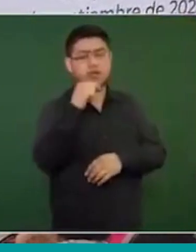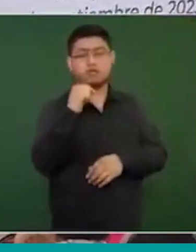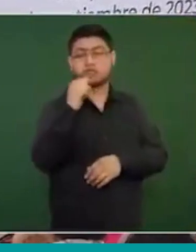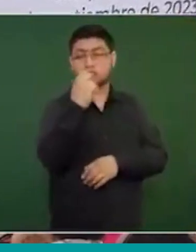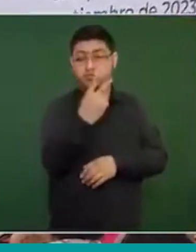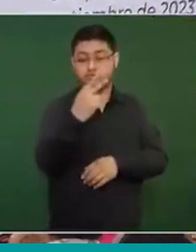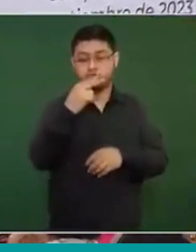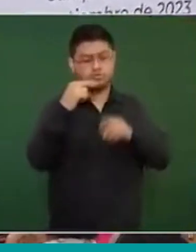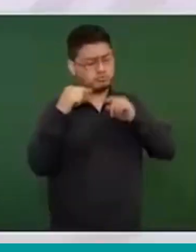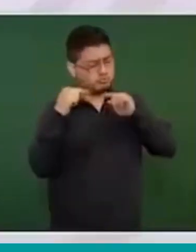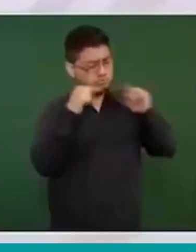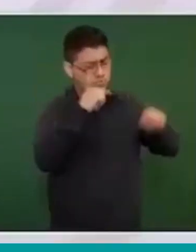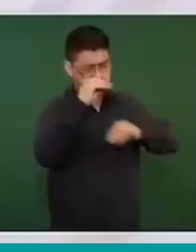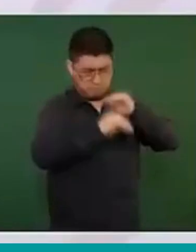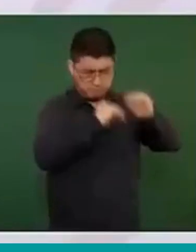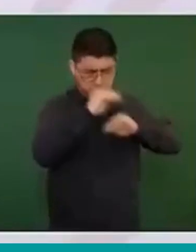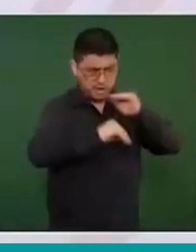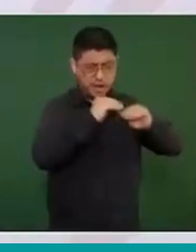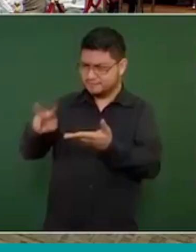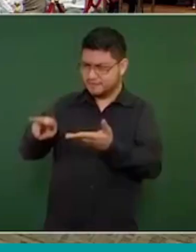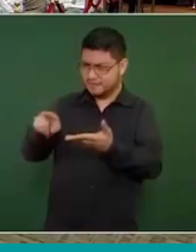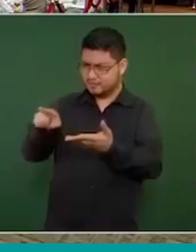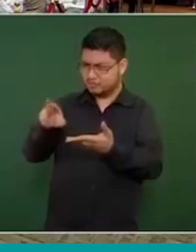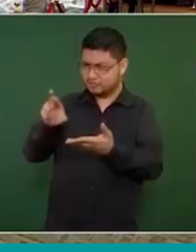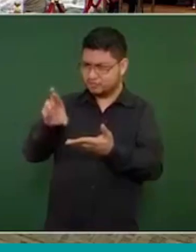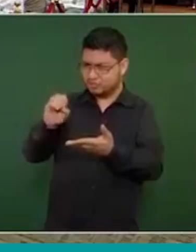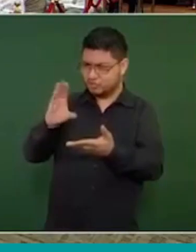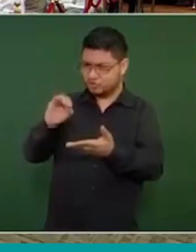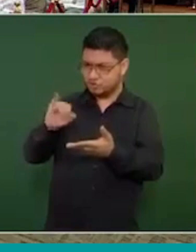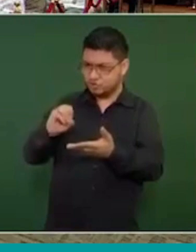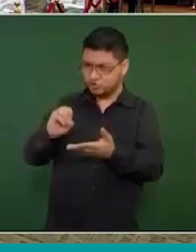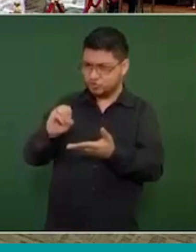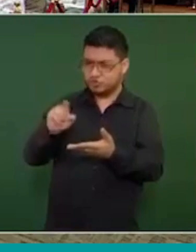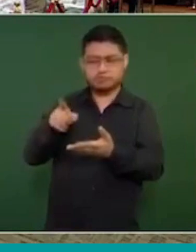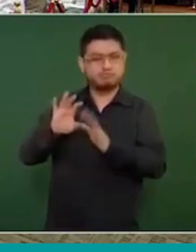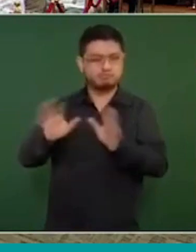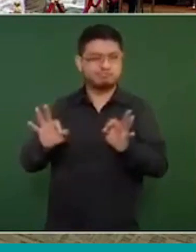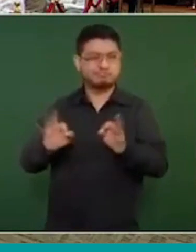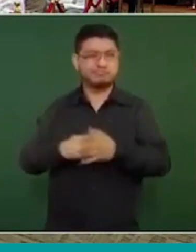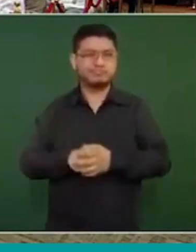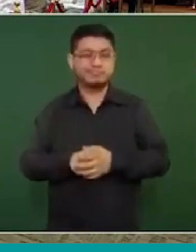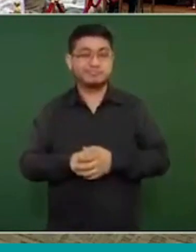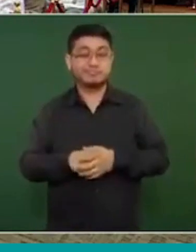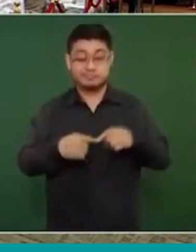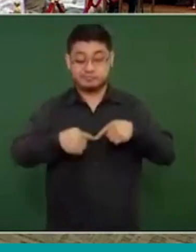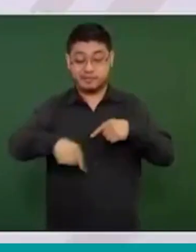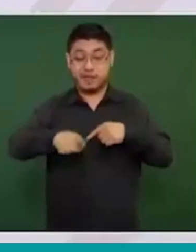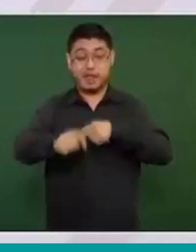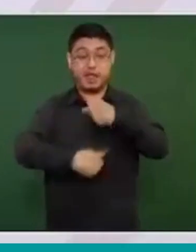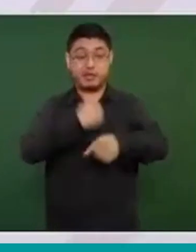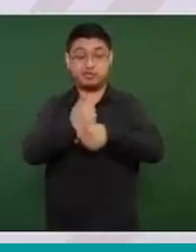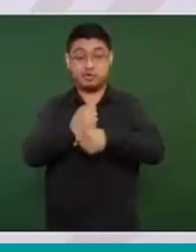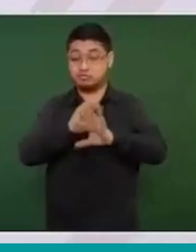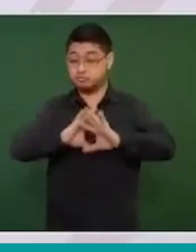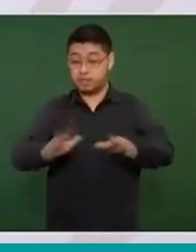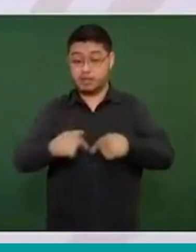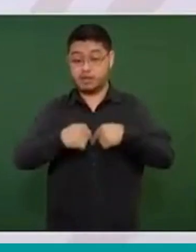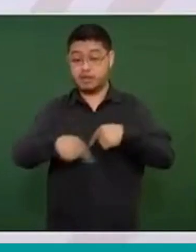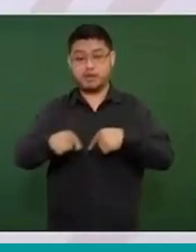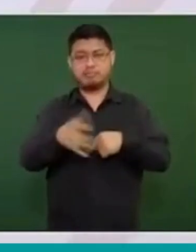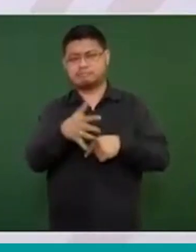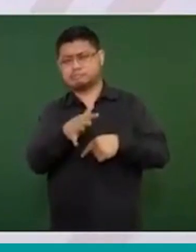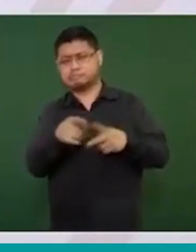Hoy empieza a producir. Y a finales del año esta refinería estará produciendo un